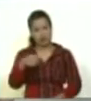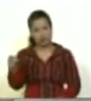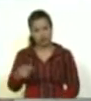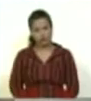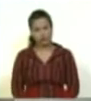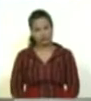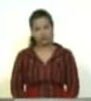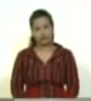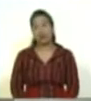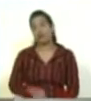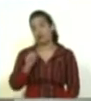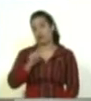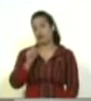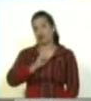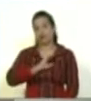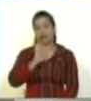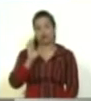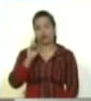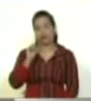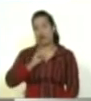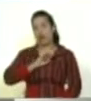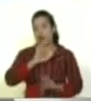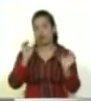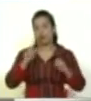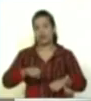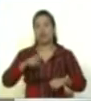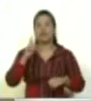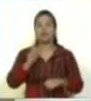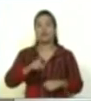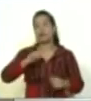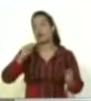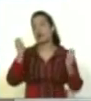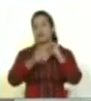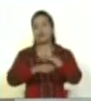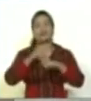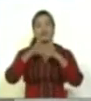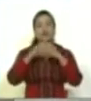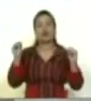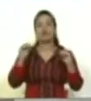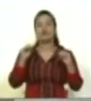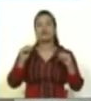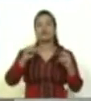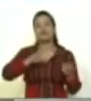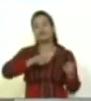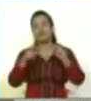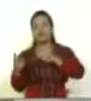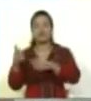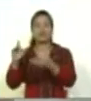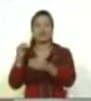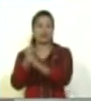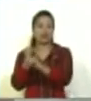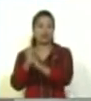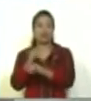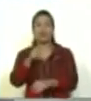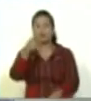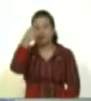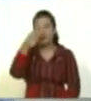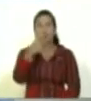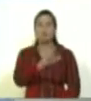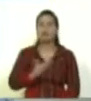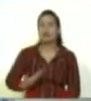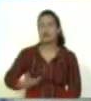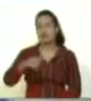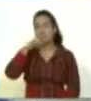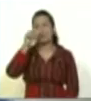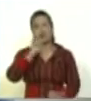Sí. En lugar a dudas hay que dar un salto hacia las plataformas digitales, lo que no significa que no... El presidente lo ha entendido con